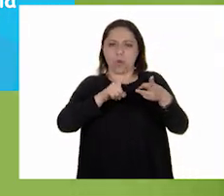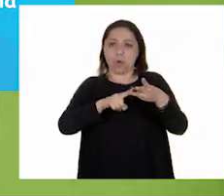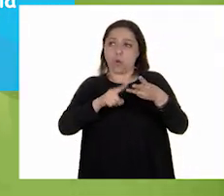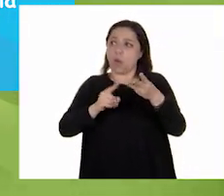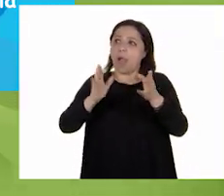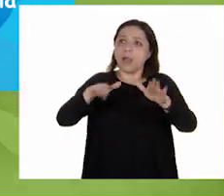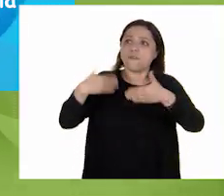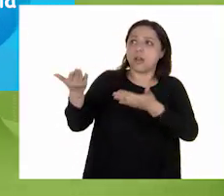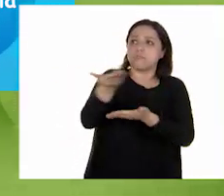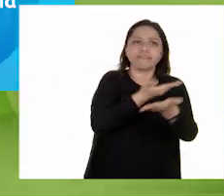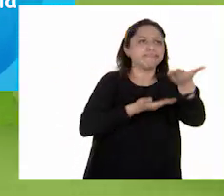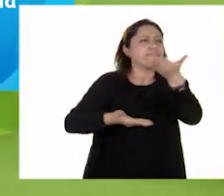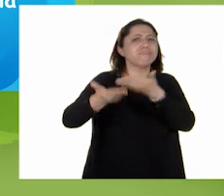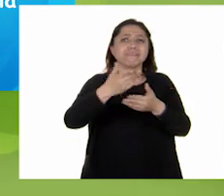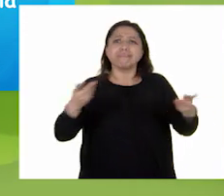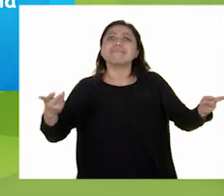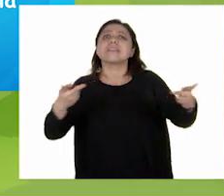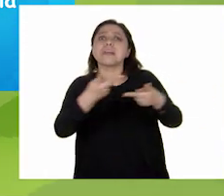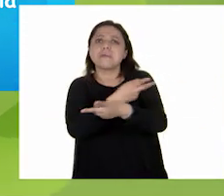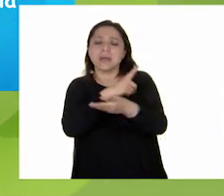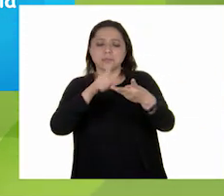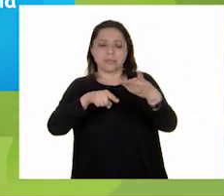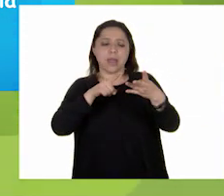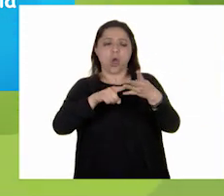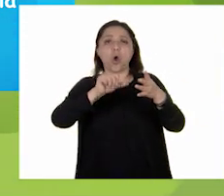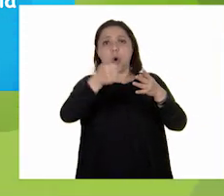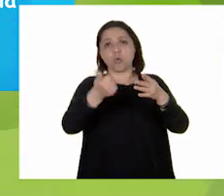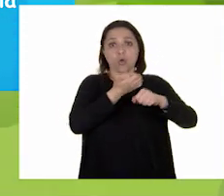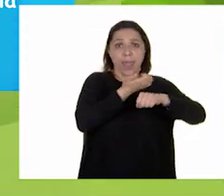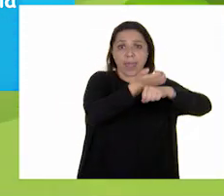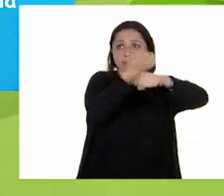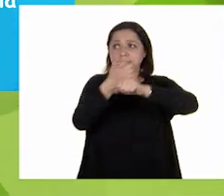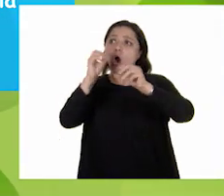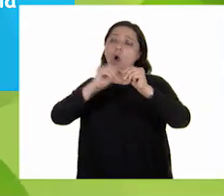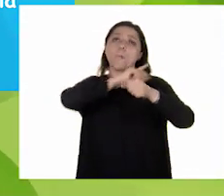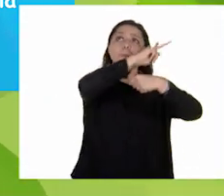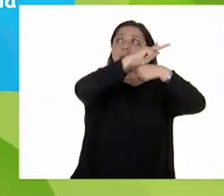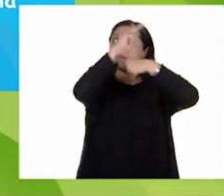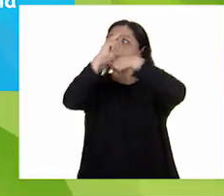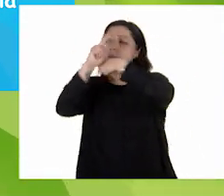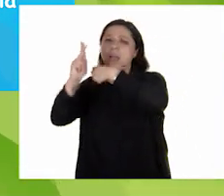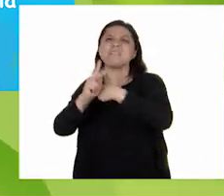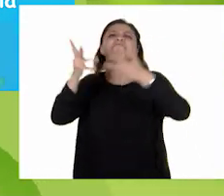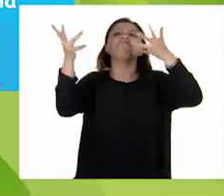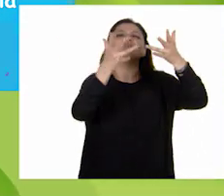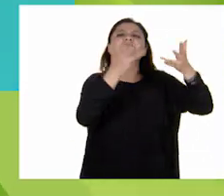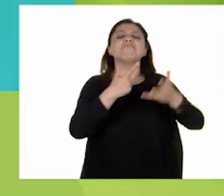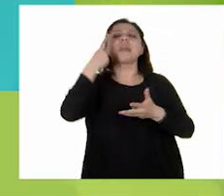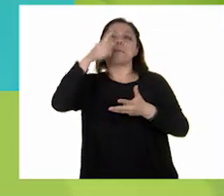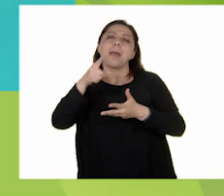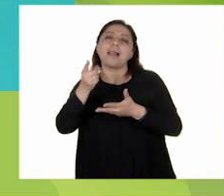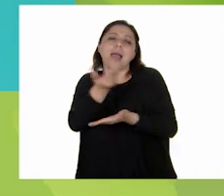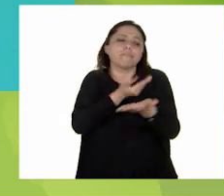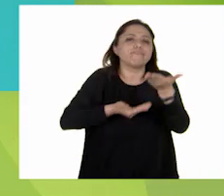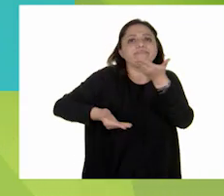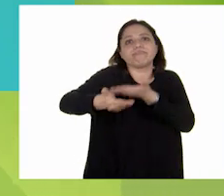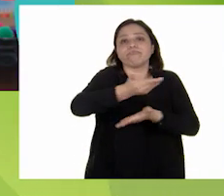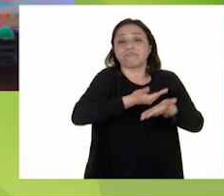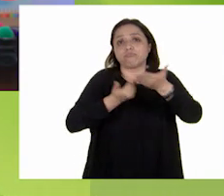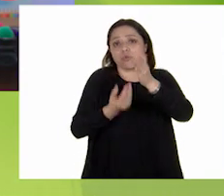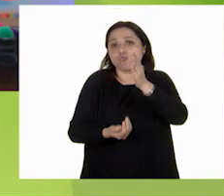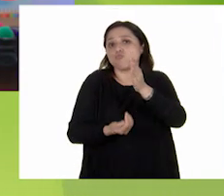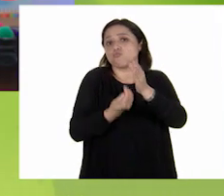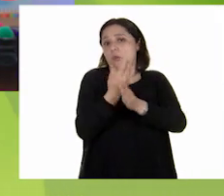social? ¿Qué han hecho otras comunidades, estados o incluso países para cambiar la forma en la que convivimos? Pues ya tenemos la